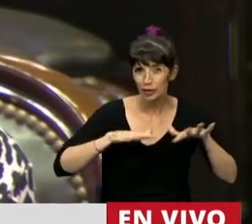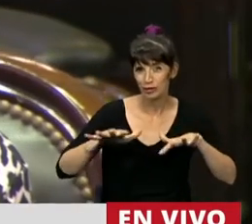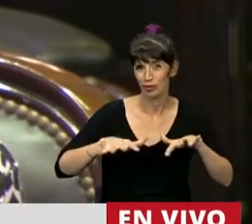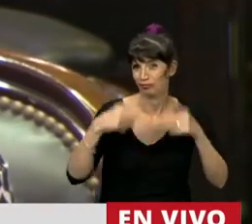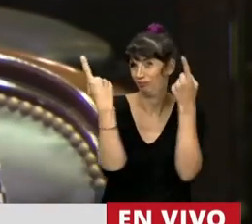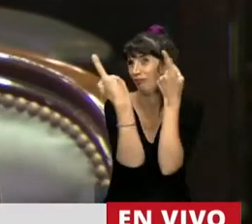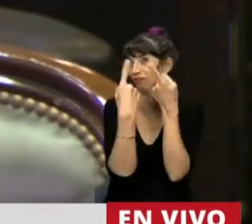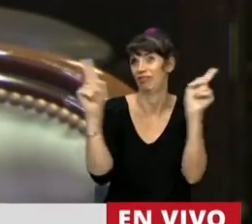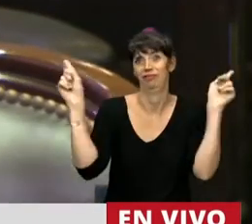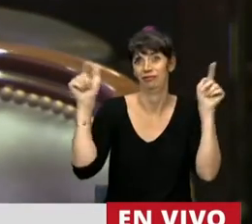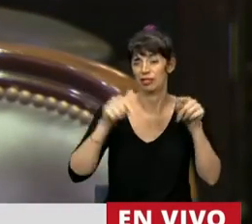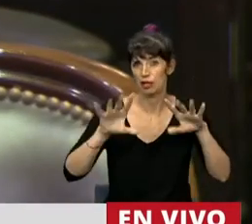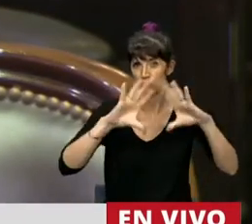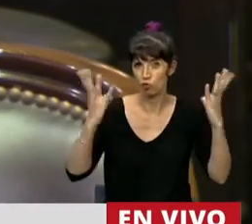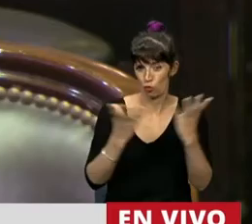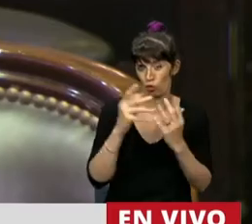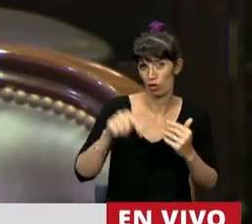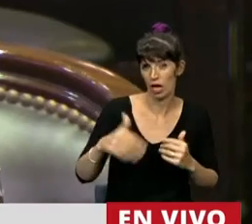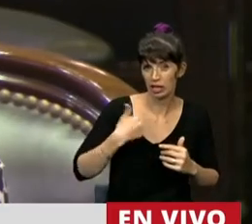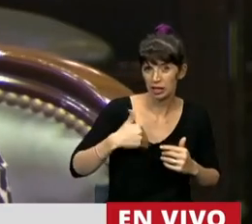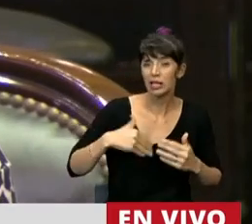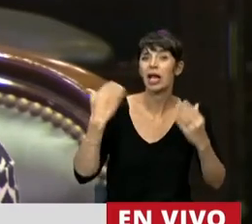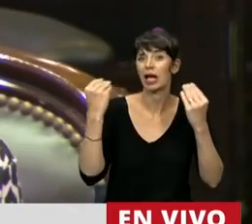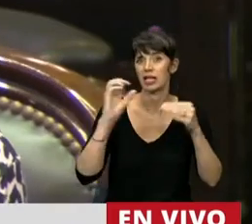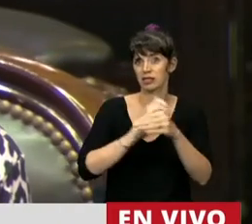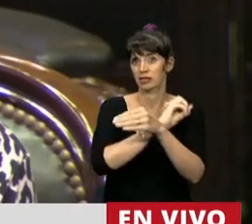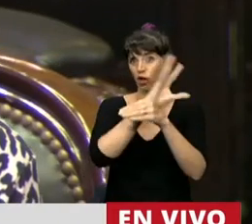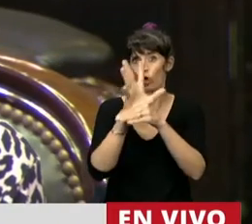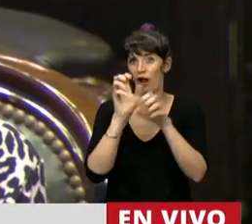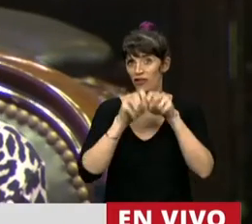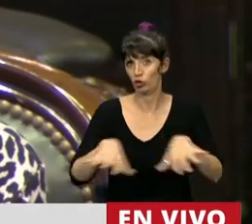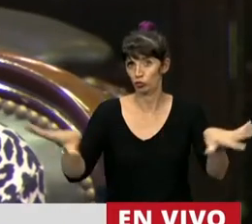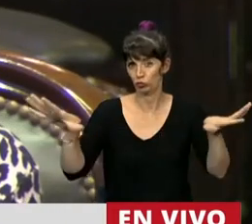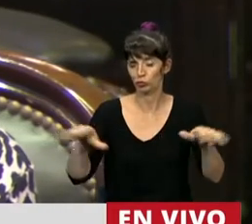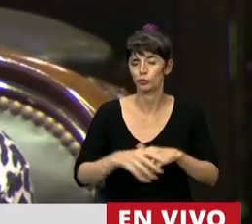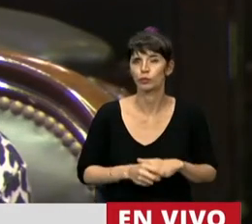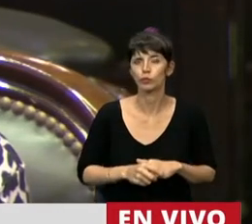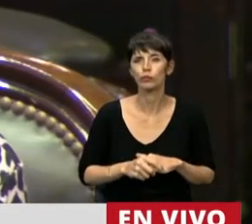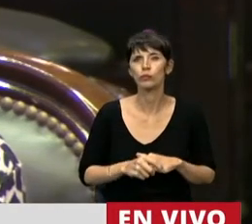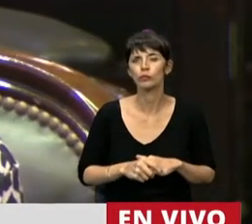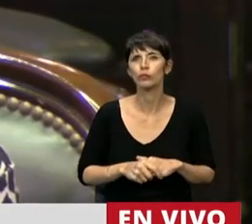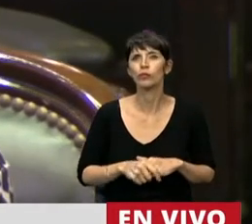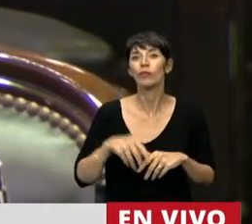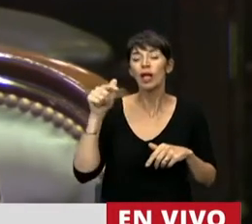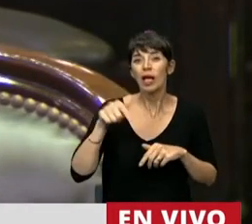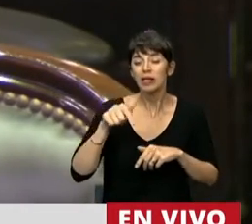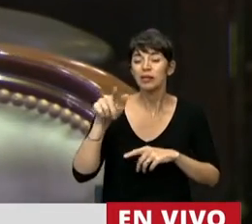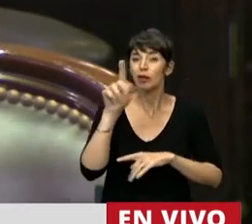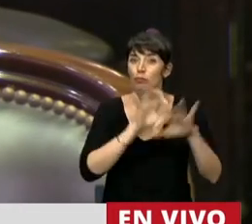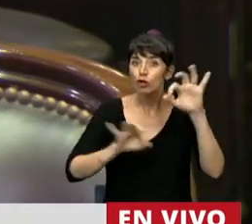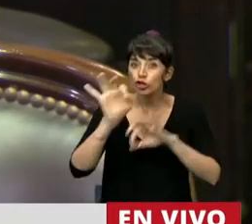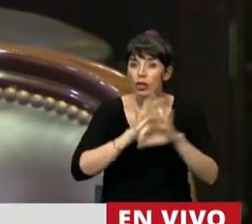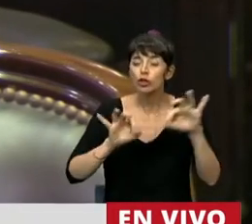el mundo, que es la pandemia. Este proyecto de ley se llama Estrategia Integral para